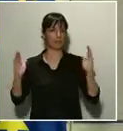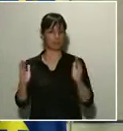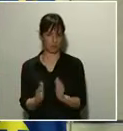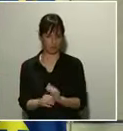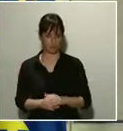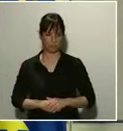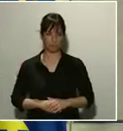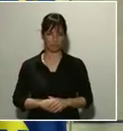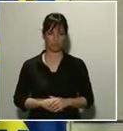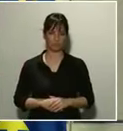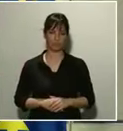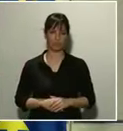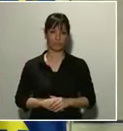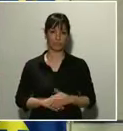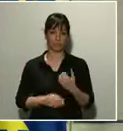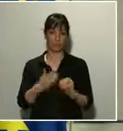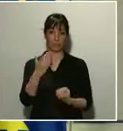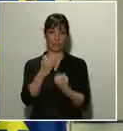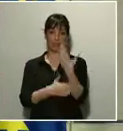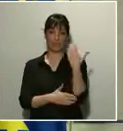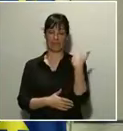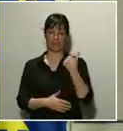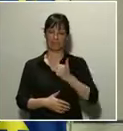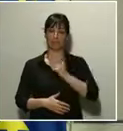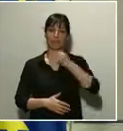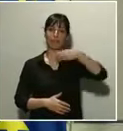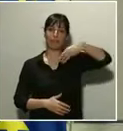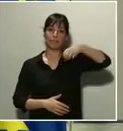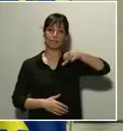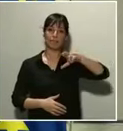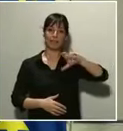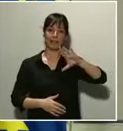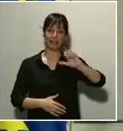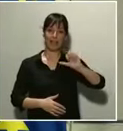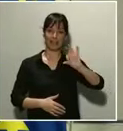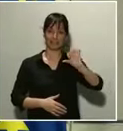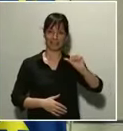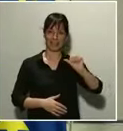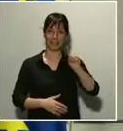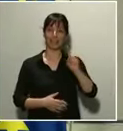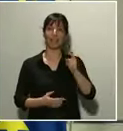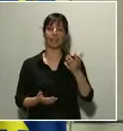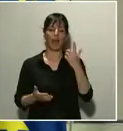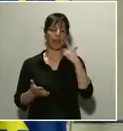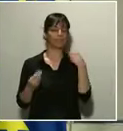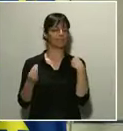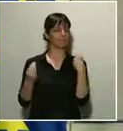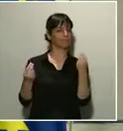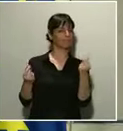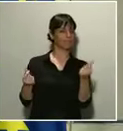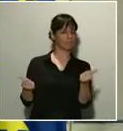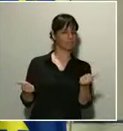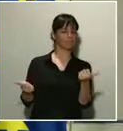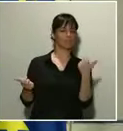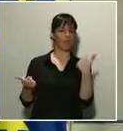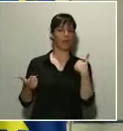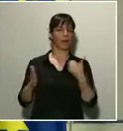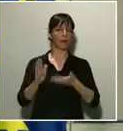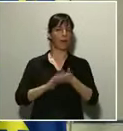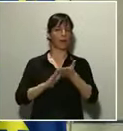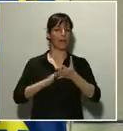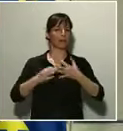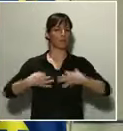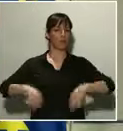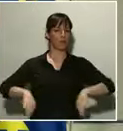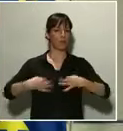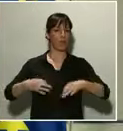mañana, Mercasa nos indicaba que la tendencia, como les indicaba hace un momento, tiene tendencia a estabilizarse y ligeramente a la baja y